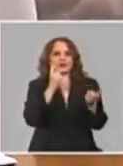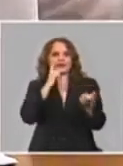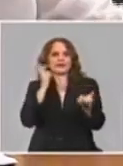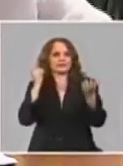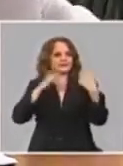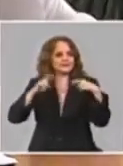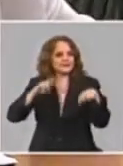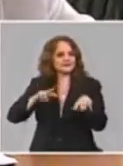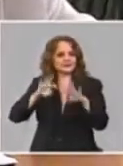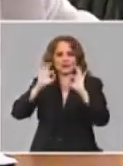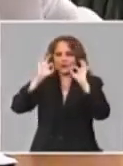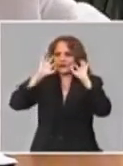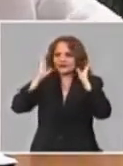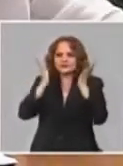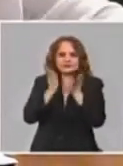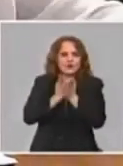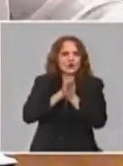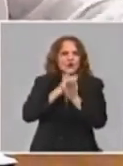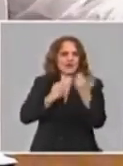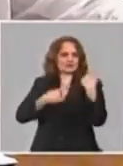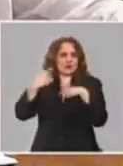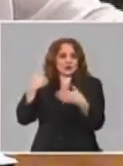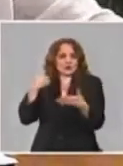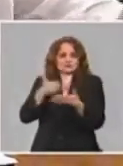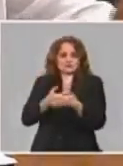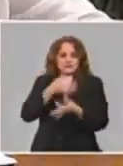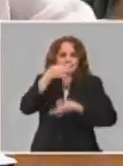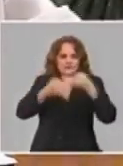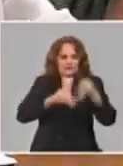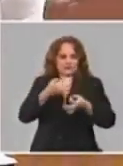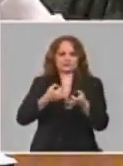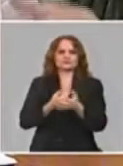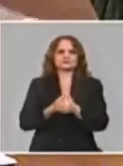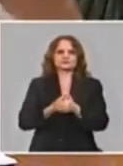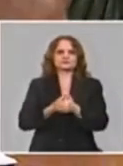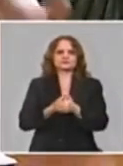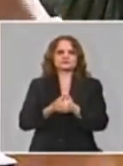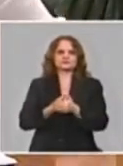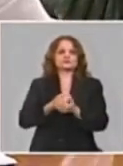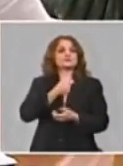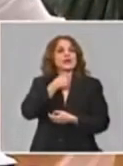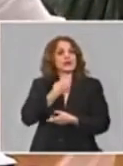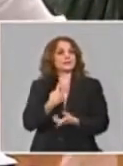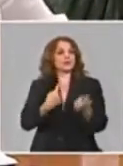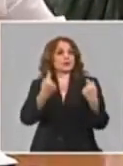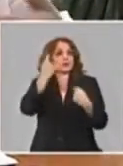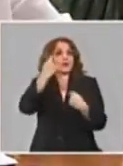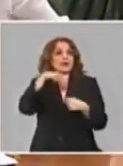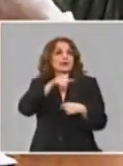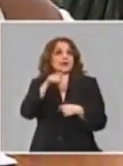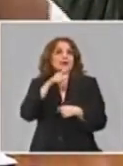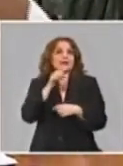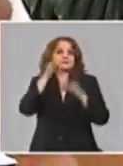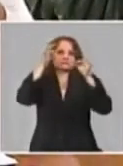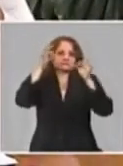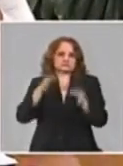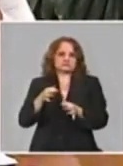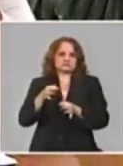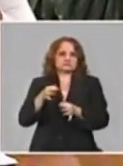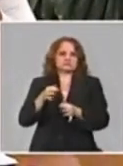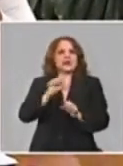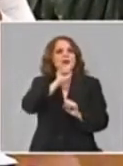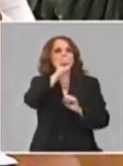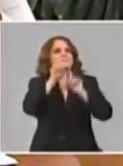en la escalera a mano izquierda por ejemplo la decisiva si si por ejemplo decisiva lo dije la otra vez y lo repito que ha significado la pesquisa